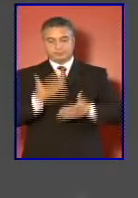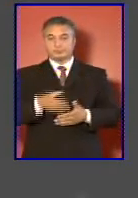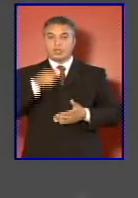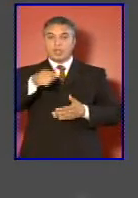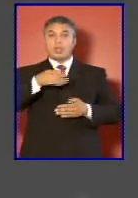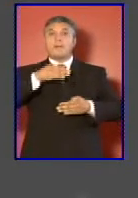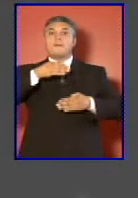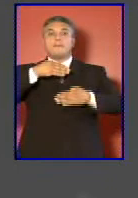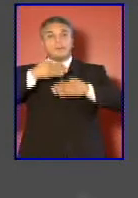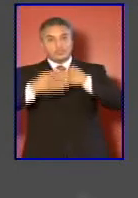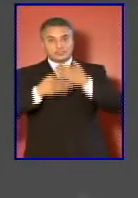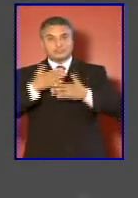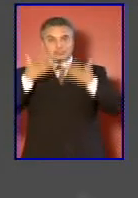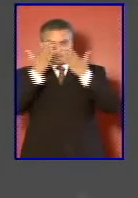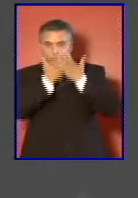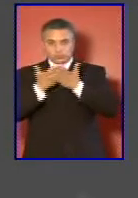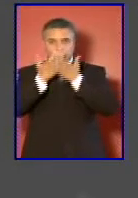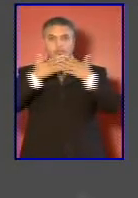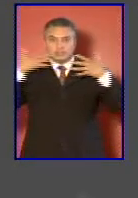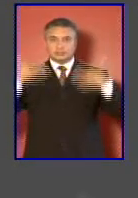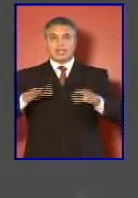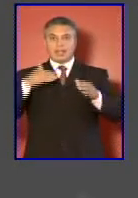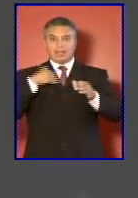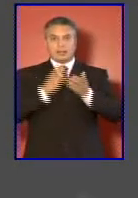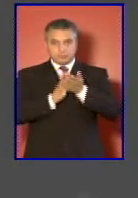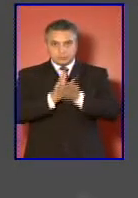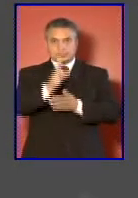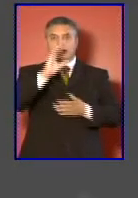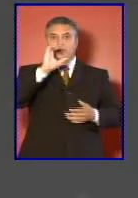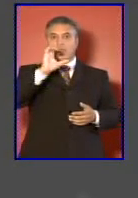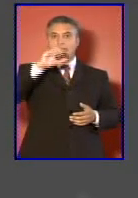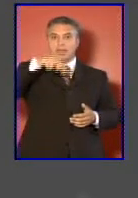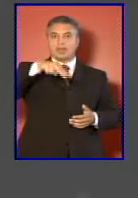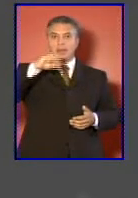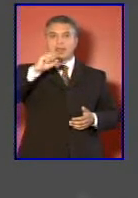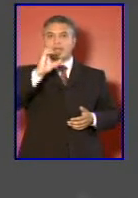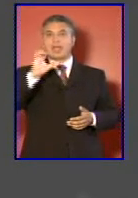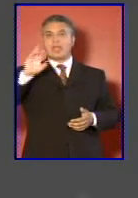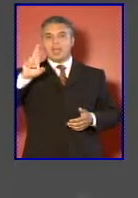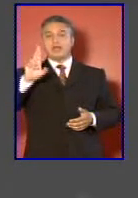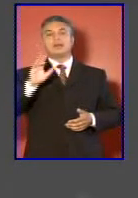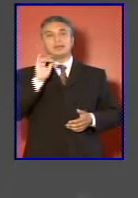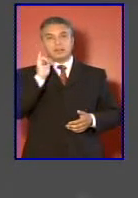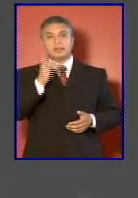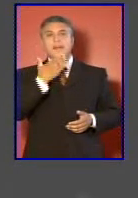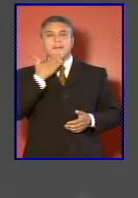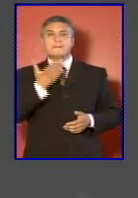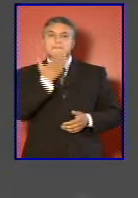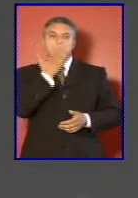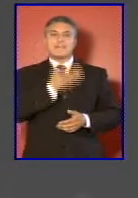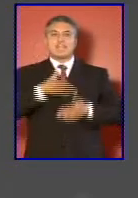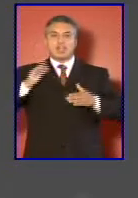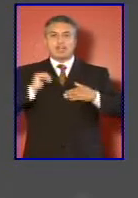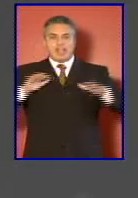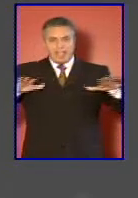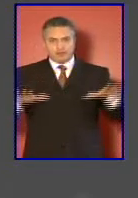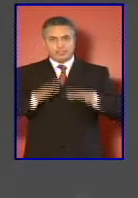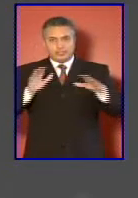de estudio ya lo hemos iniciado en ENAER y vamos a dedicar nuestros mejores esfuerzos para buscar